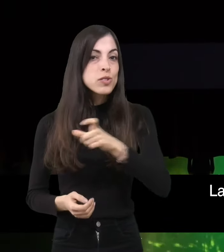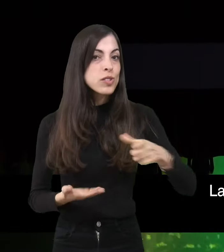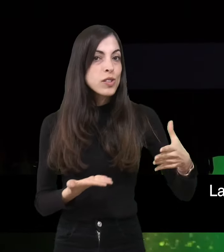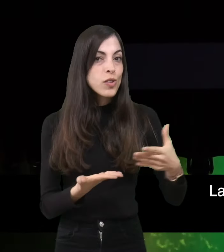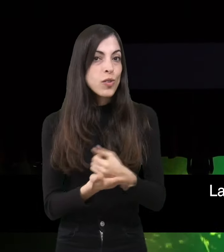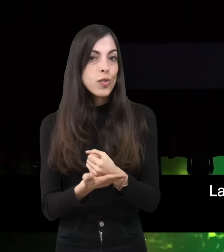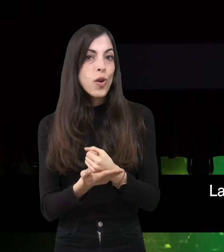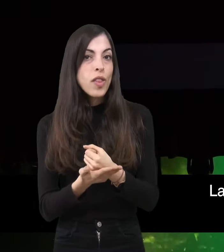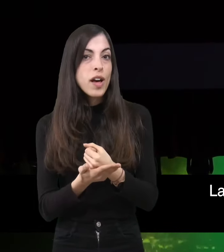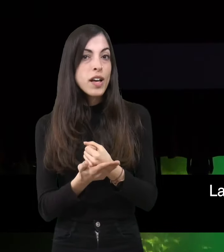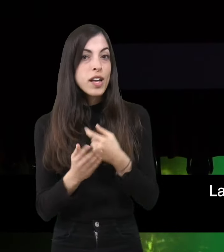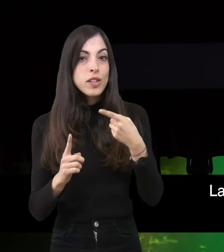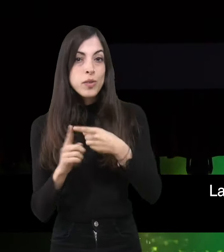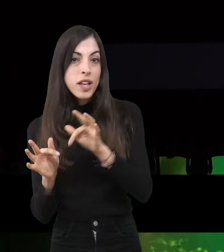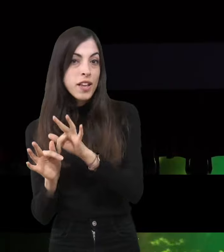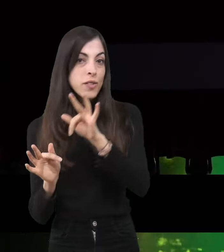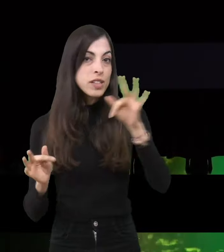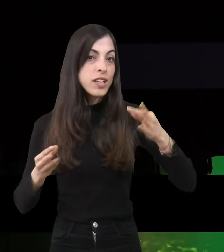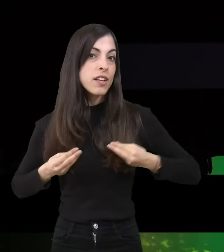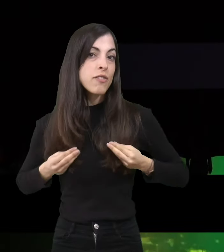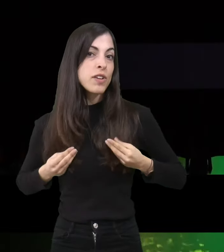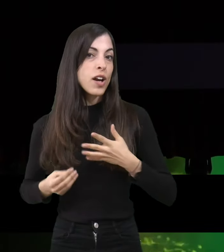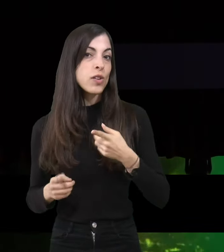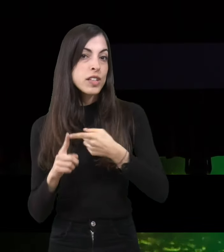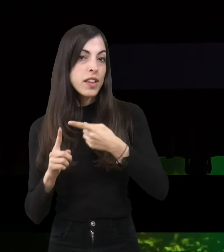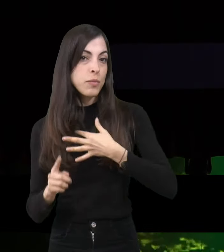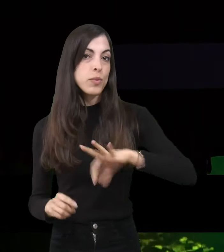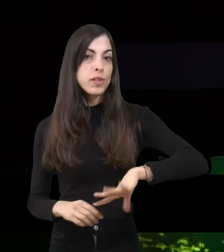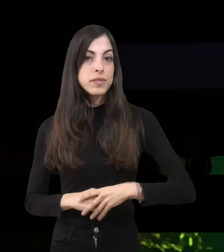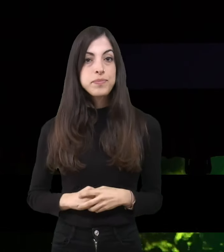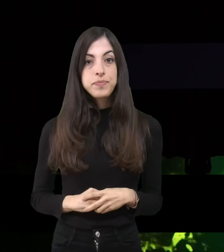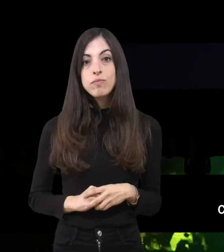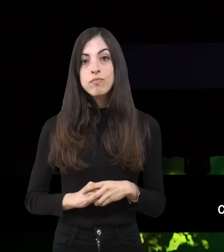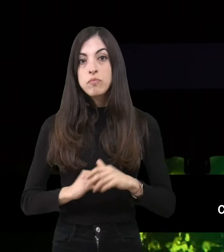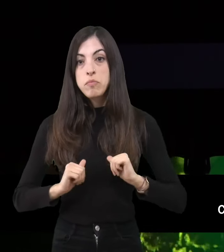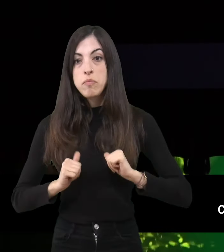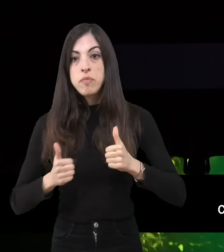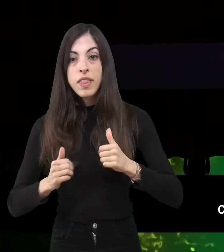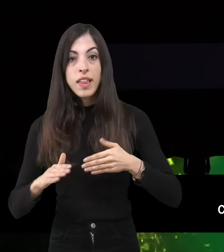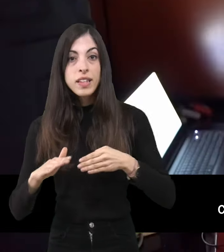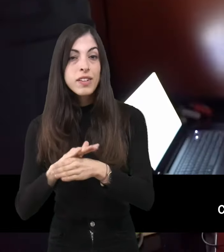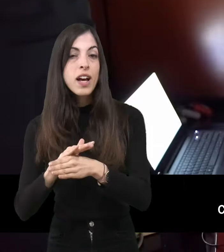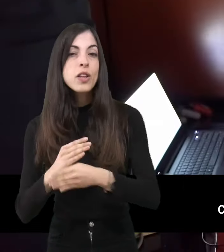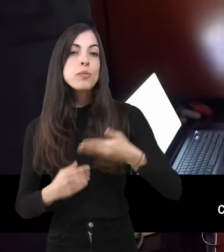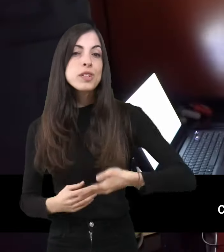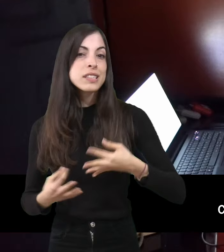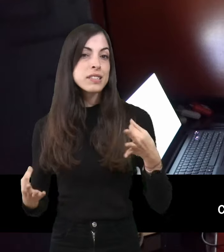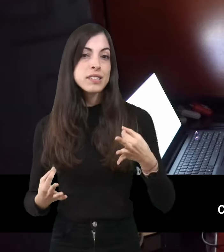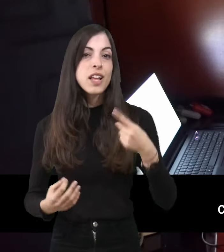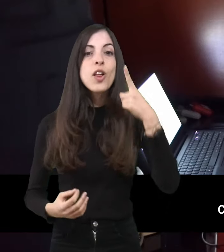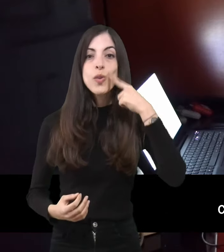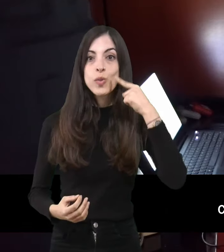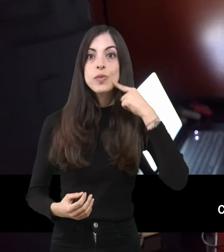persona es potencial usuario de ella en cualquier momento de la vida. Una vez implantada, lo importante es